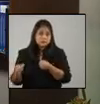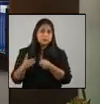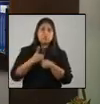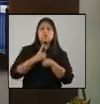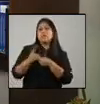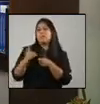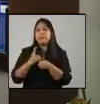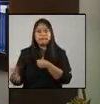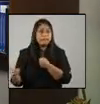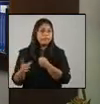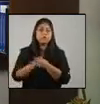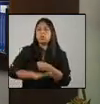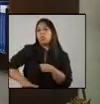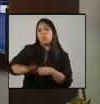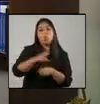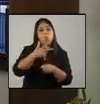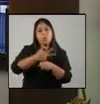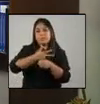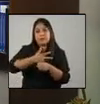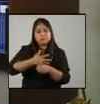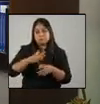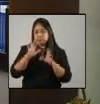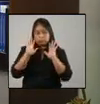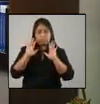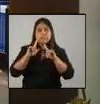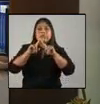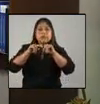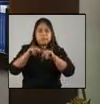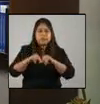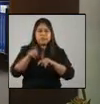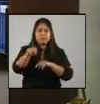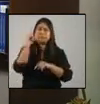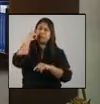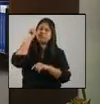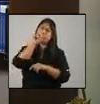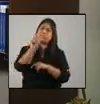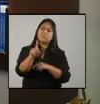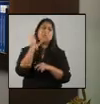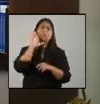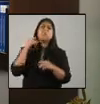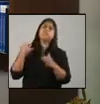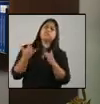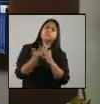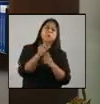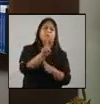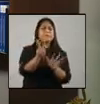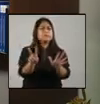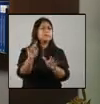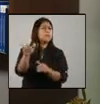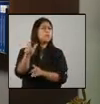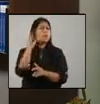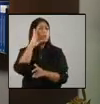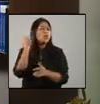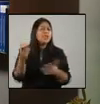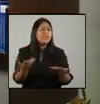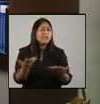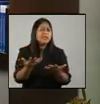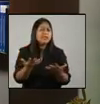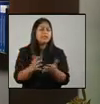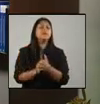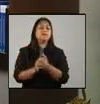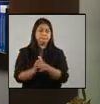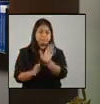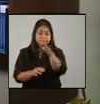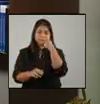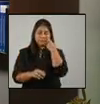por todo el país. En este momento, alguno se preguntará, Puchis, por qué hasta el 27 de julio? La respuesta es que de aquí al 27